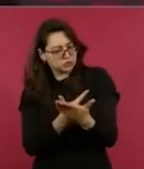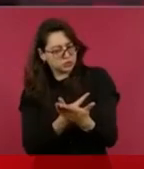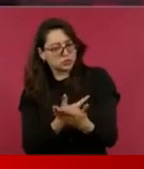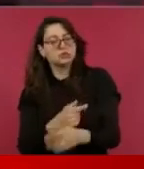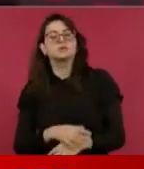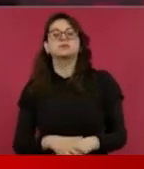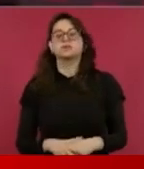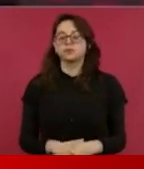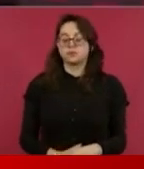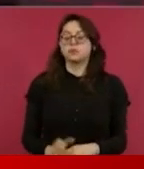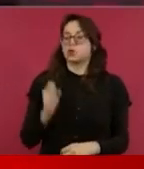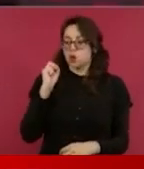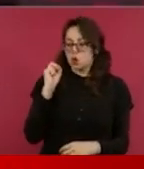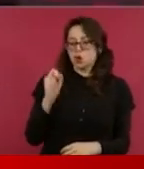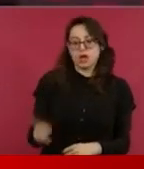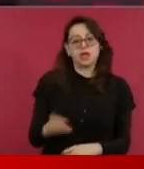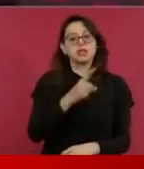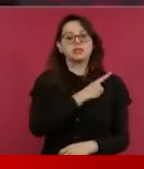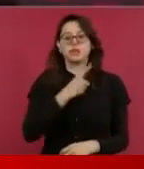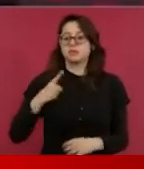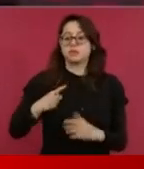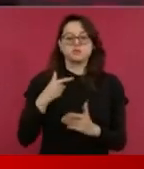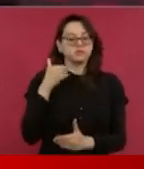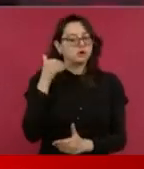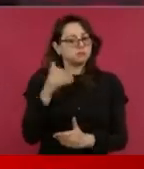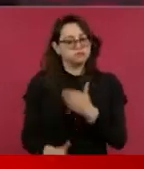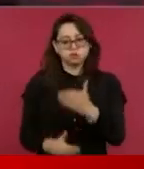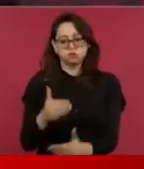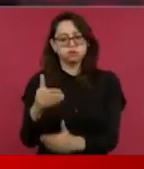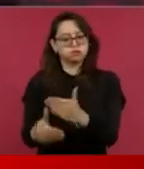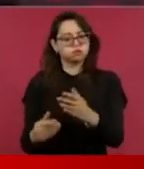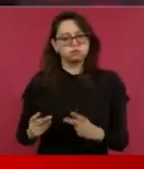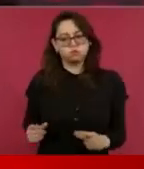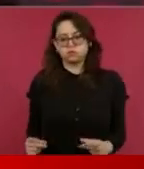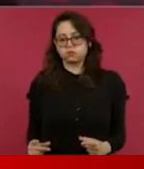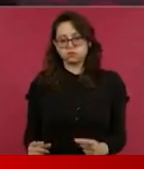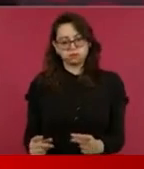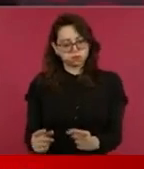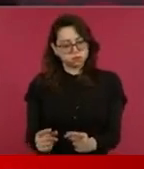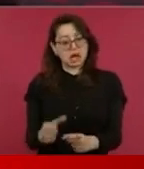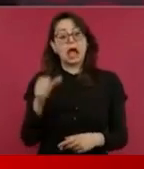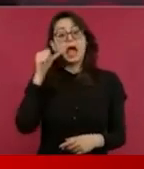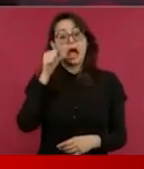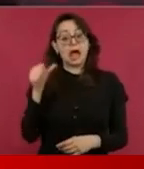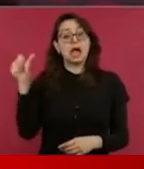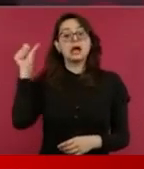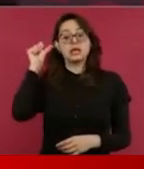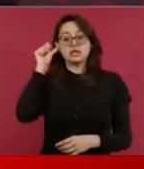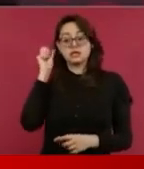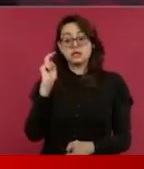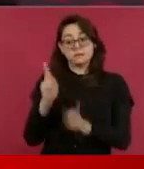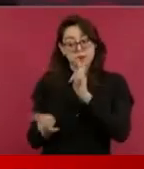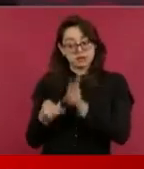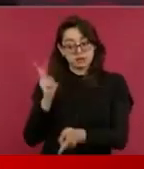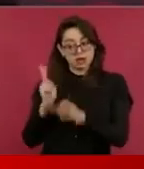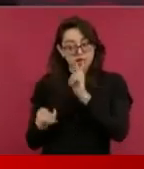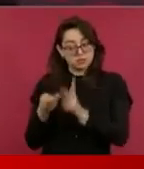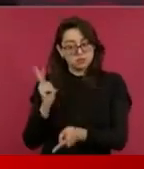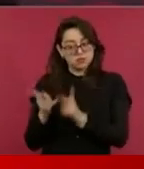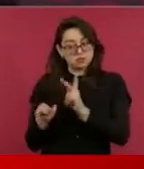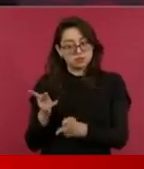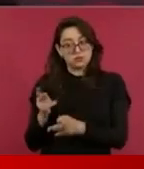Lo más pronto posible adelantar